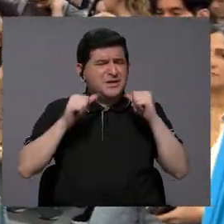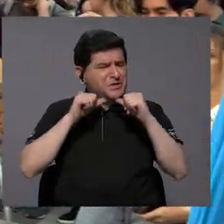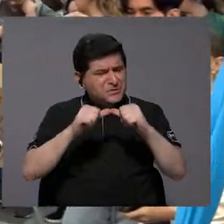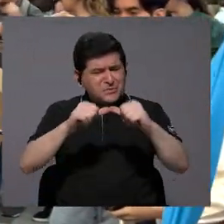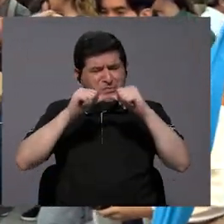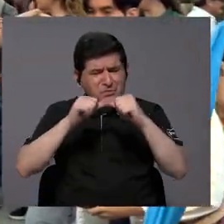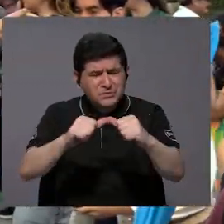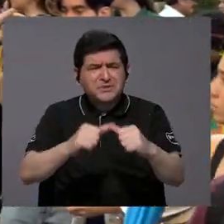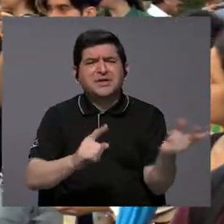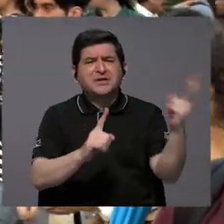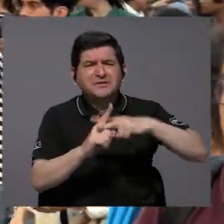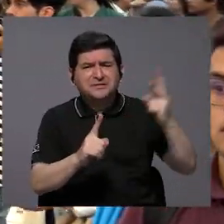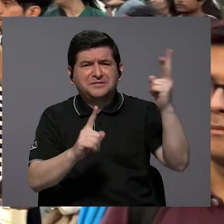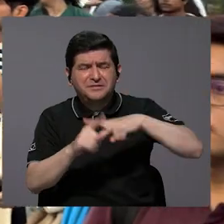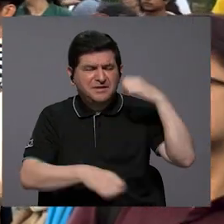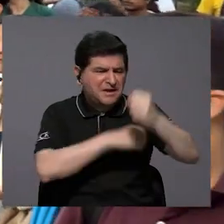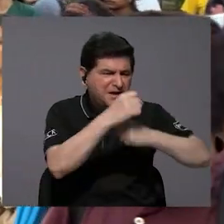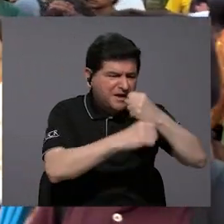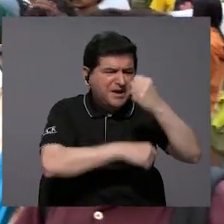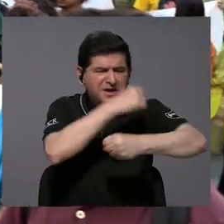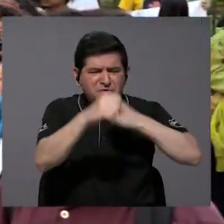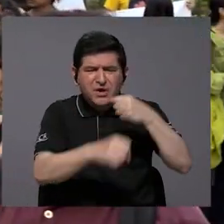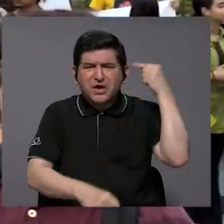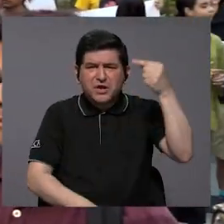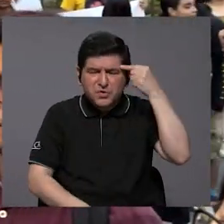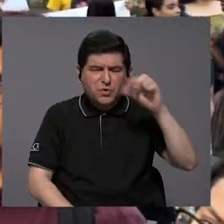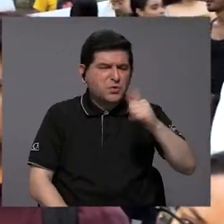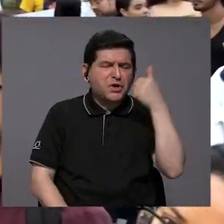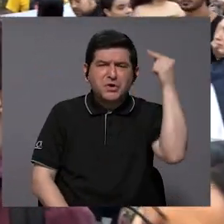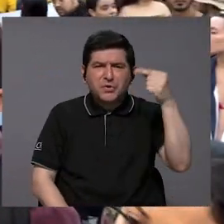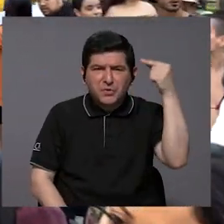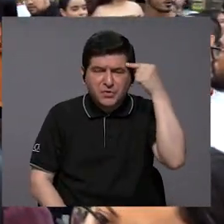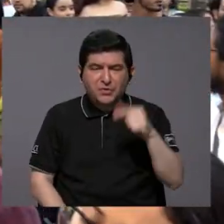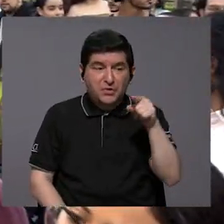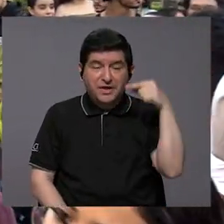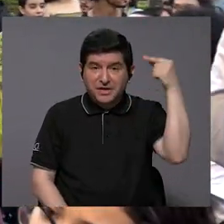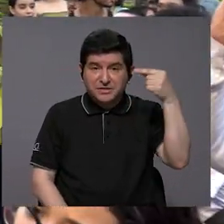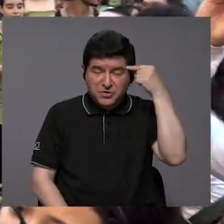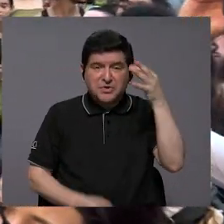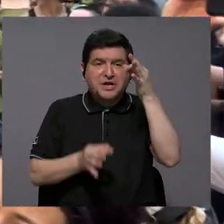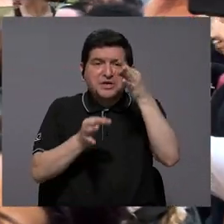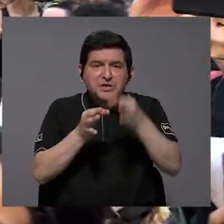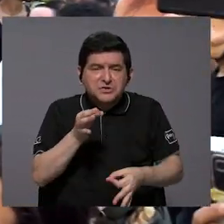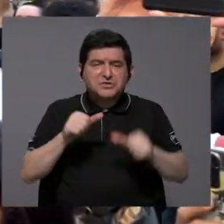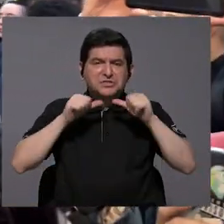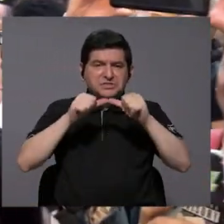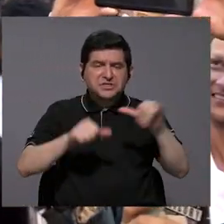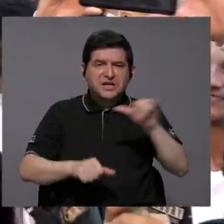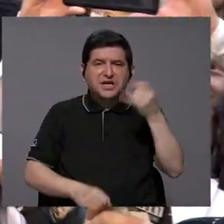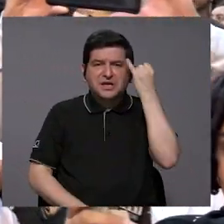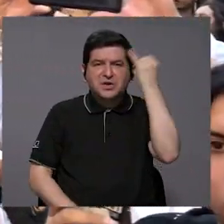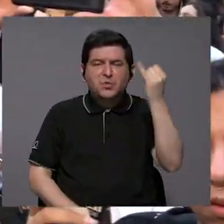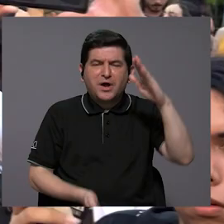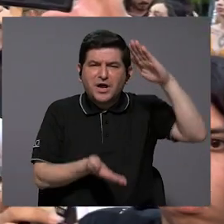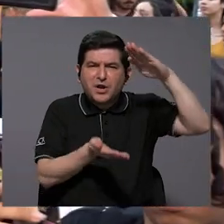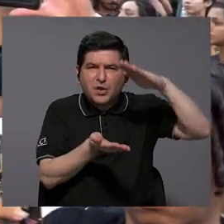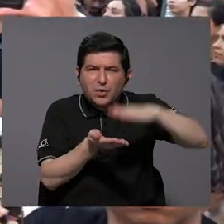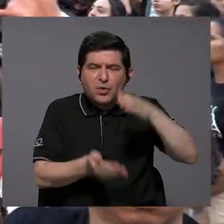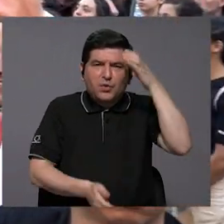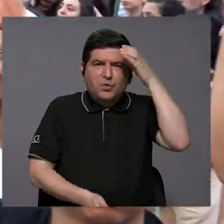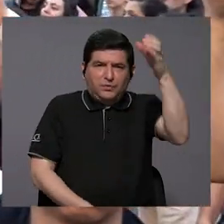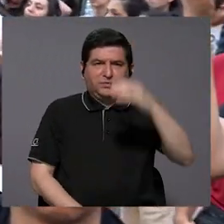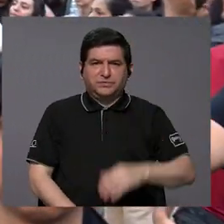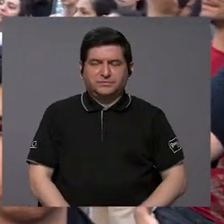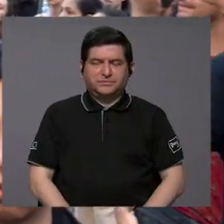nuevos que sistemáticamente se vienen aplicando año con año y gobierno con gobierno. Este gobierno simplemente sigue esa línea